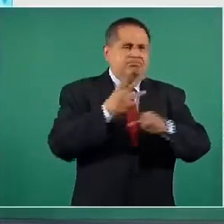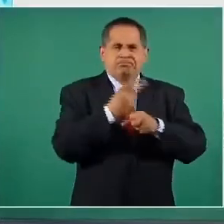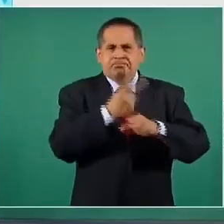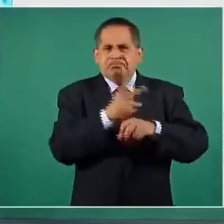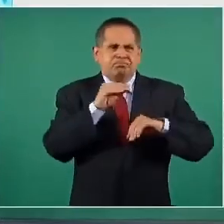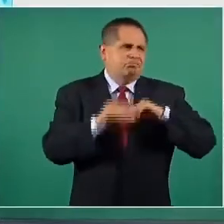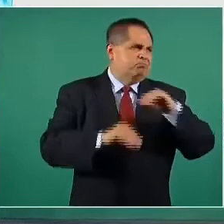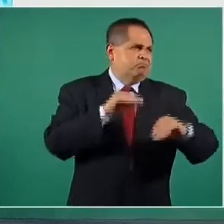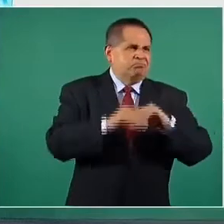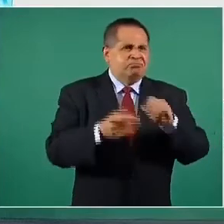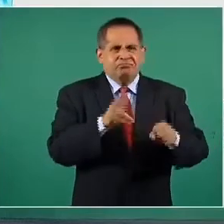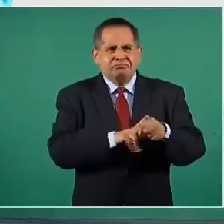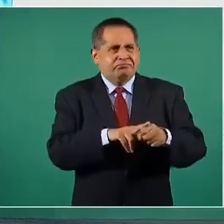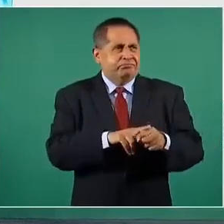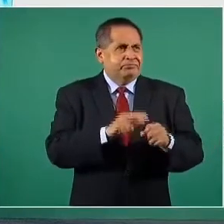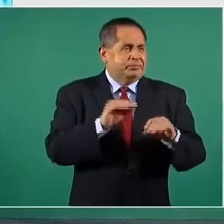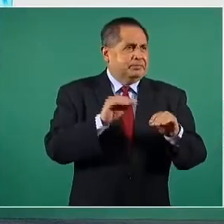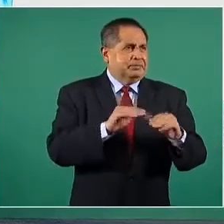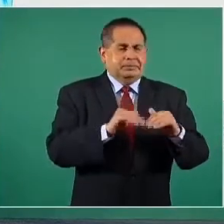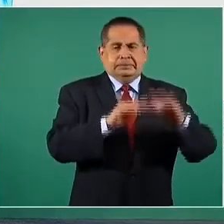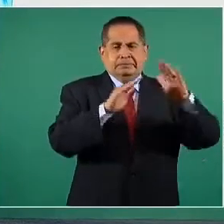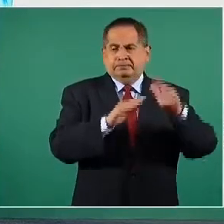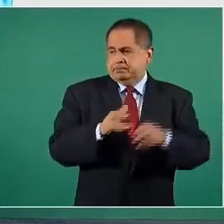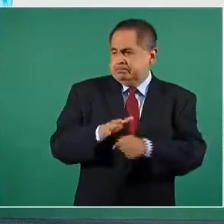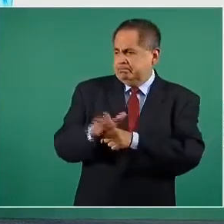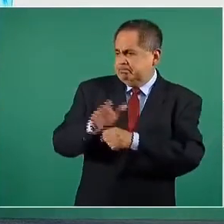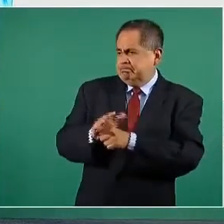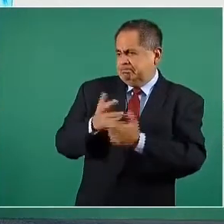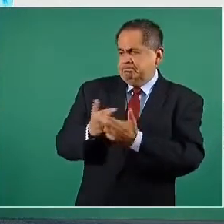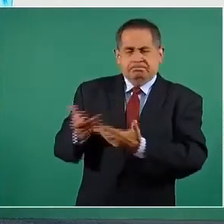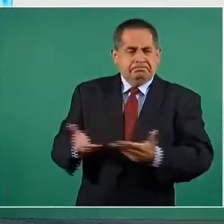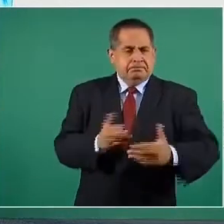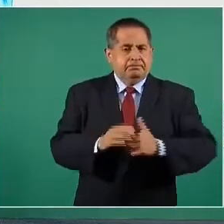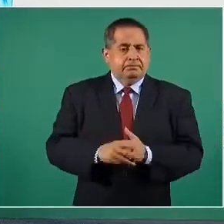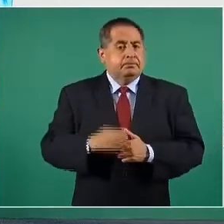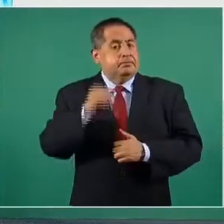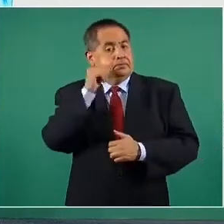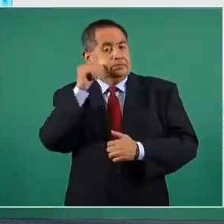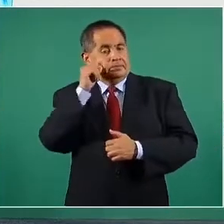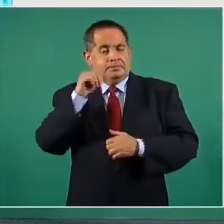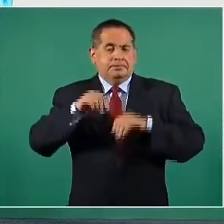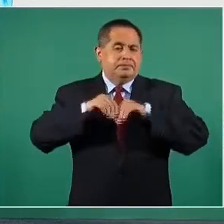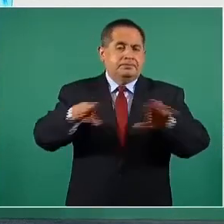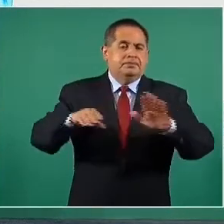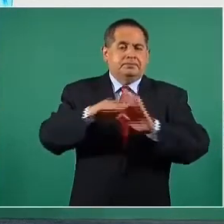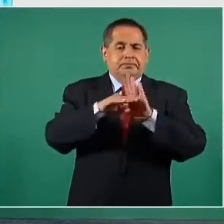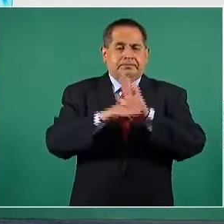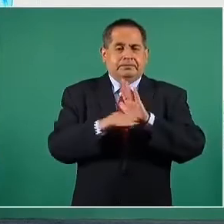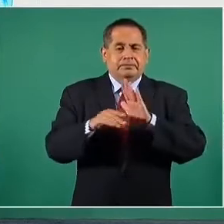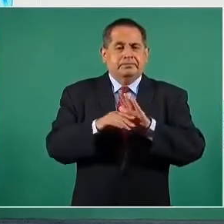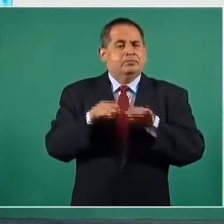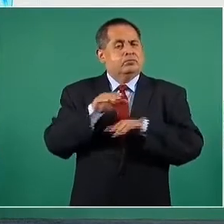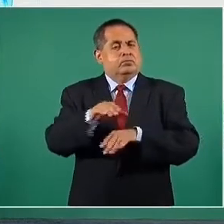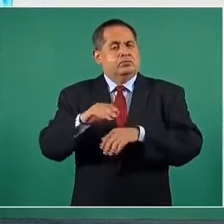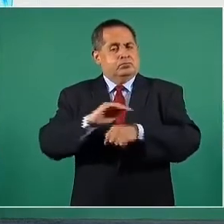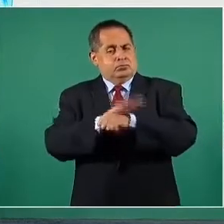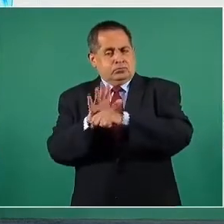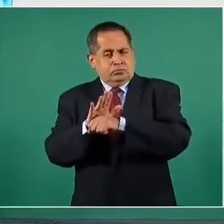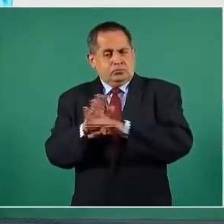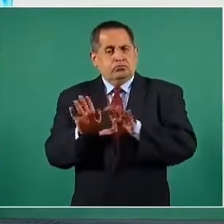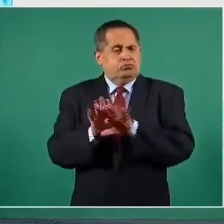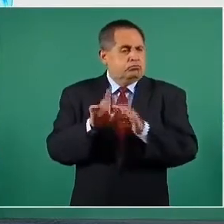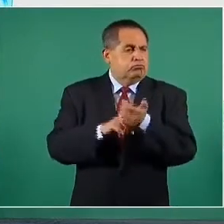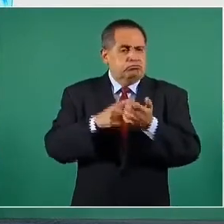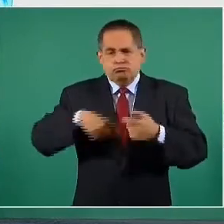necesidad, ayer publicamos la nueva guía de tratamiento COVID. Tiene una serie de alineamientos de